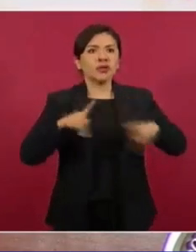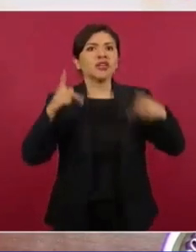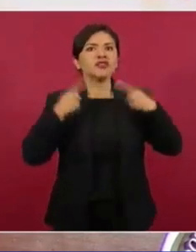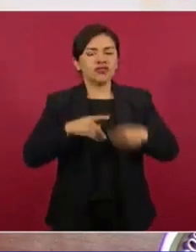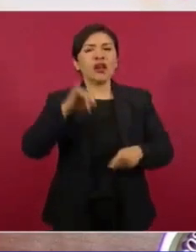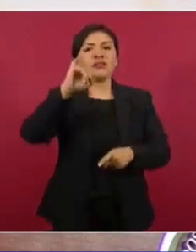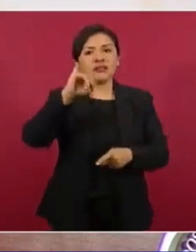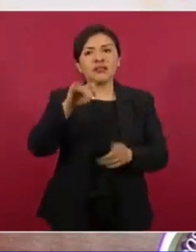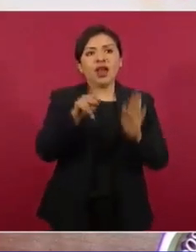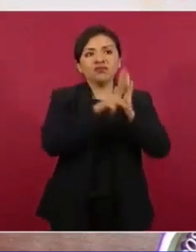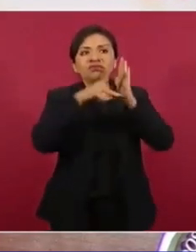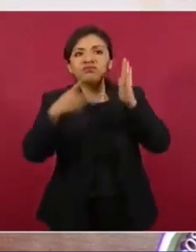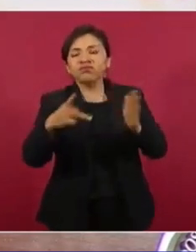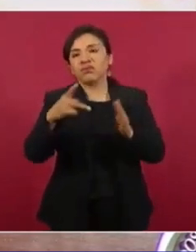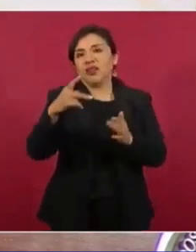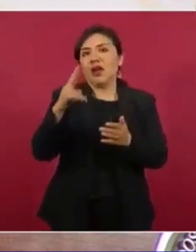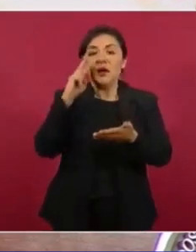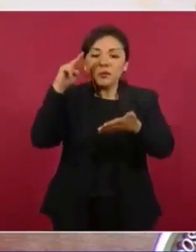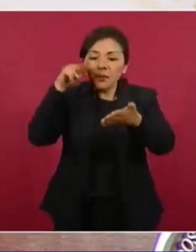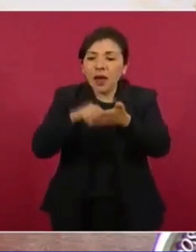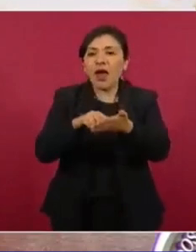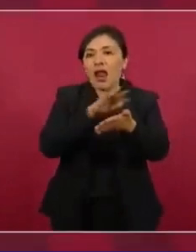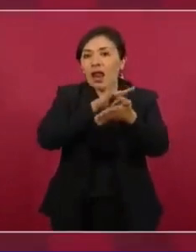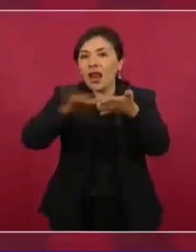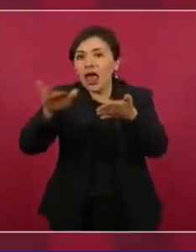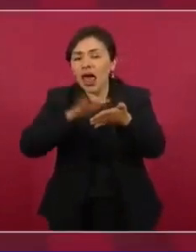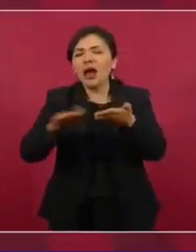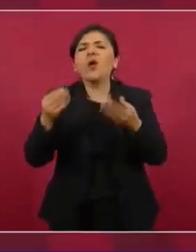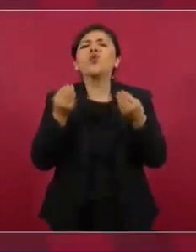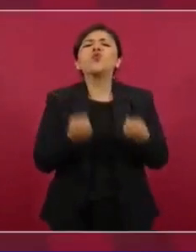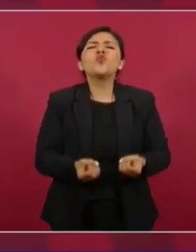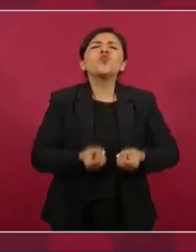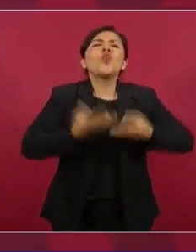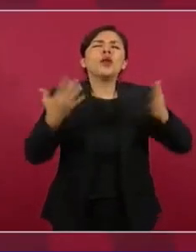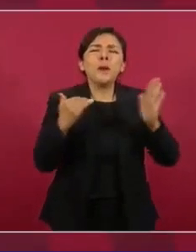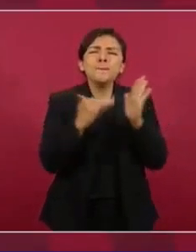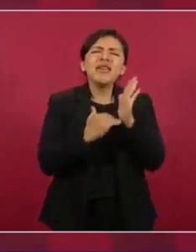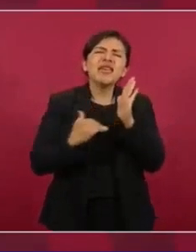como siempre lo he manifestado, son millones